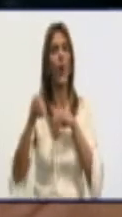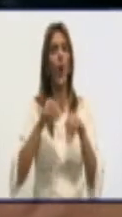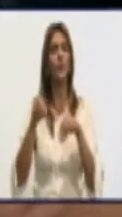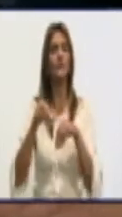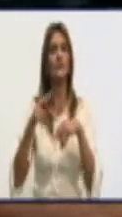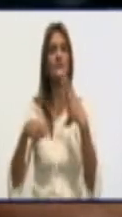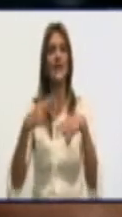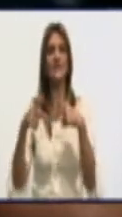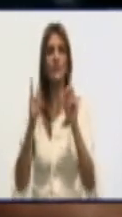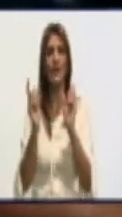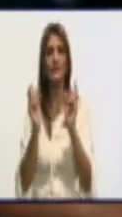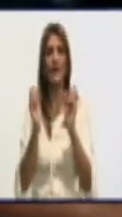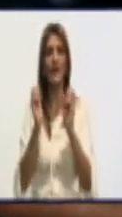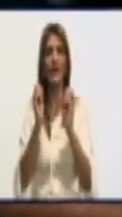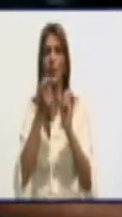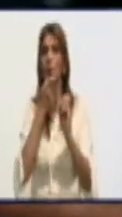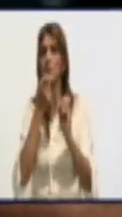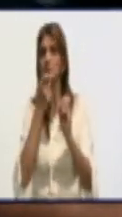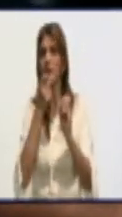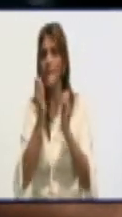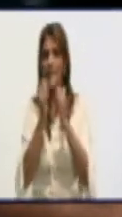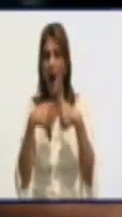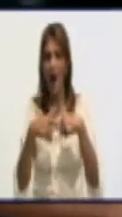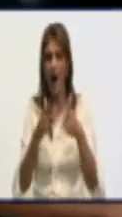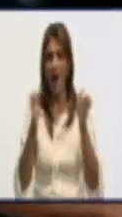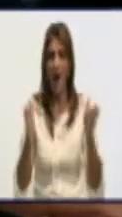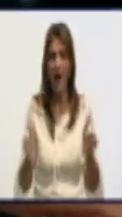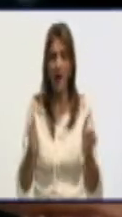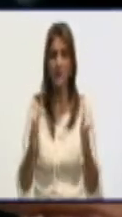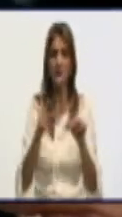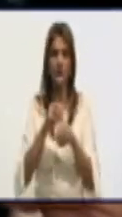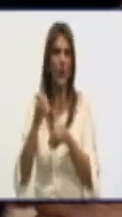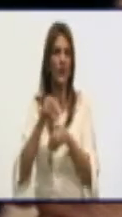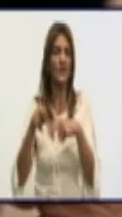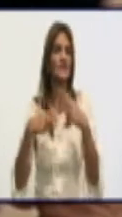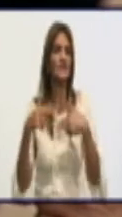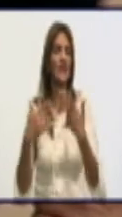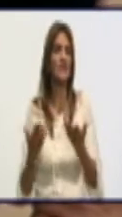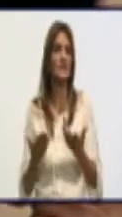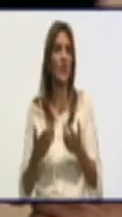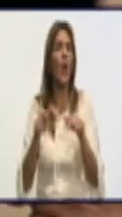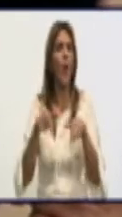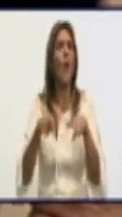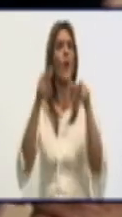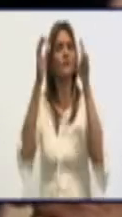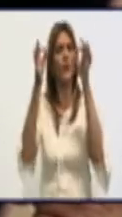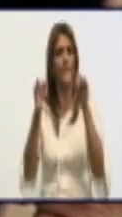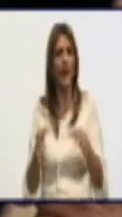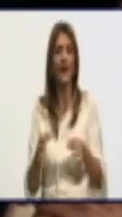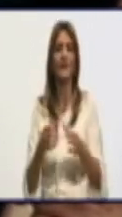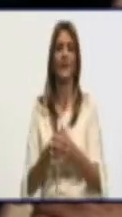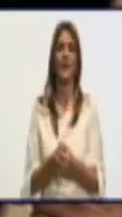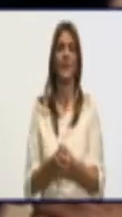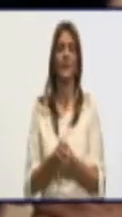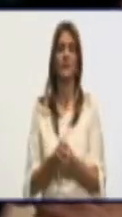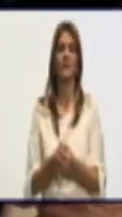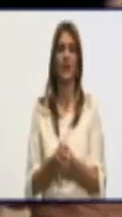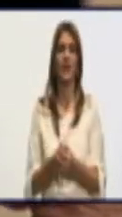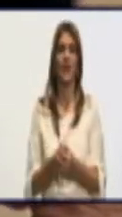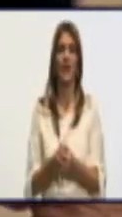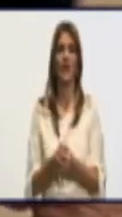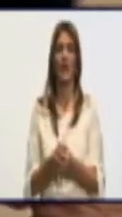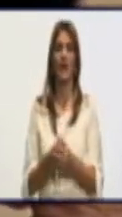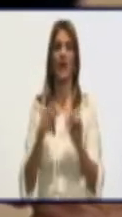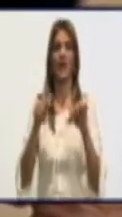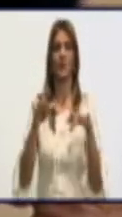maíz o gaseñiga, como también se le llama? ¿O esto verdaderamente es un panqué o es